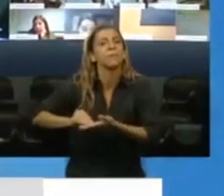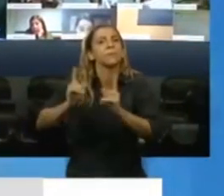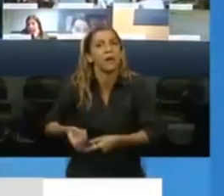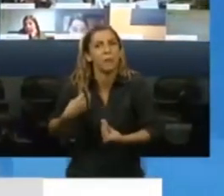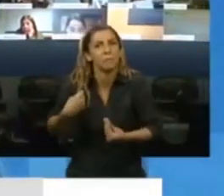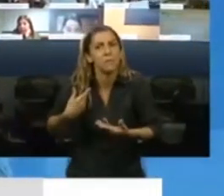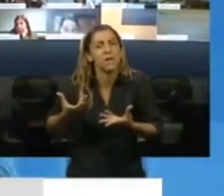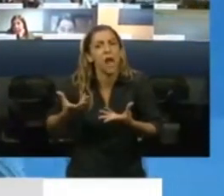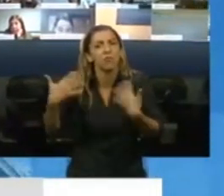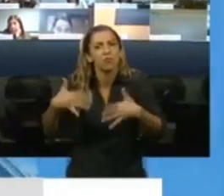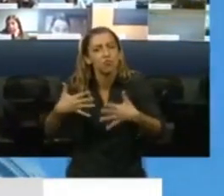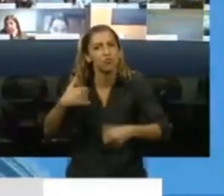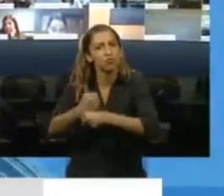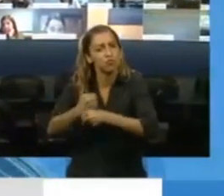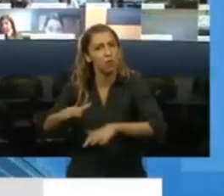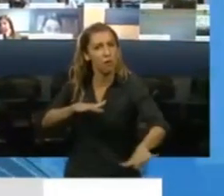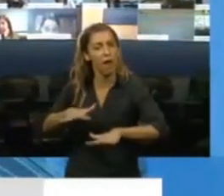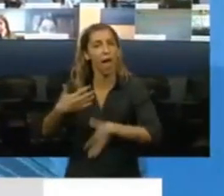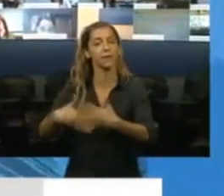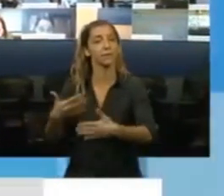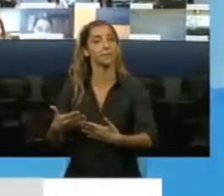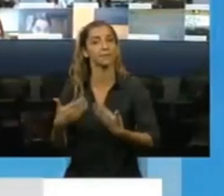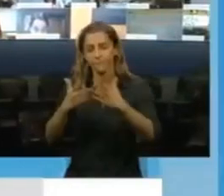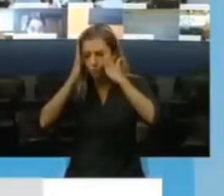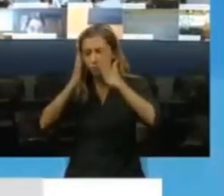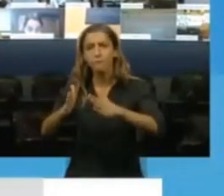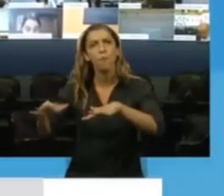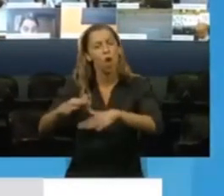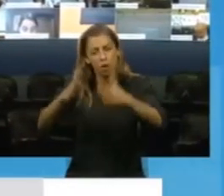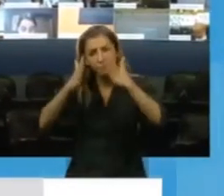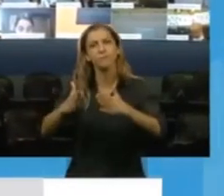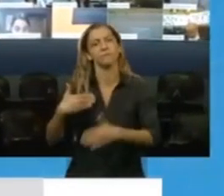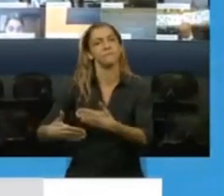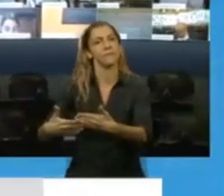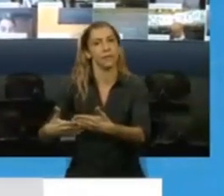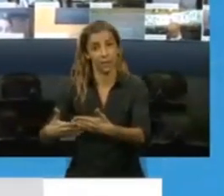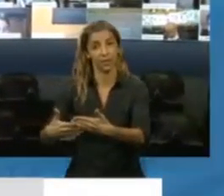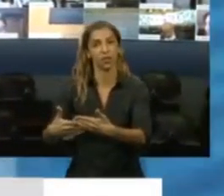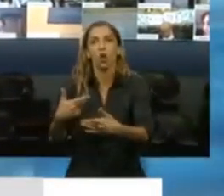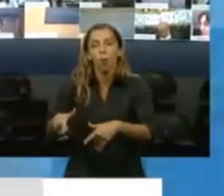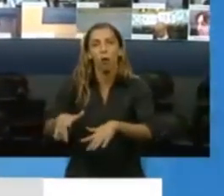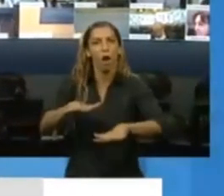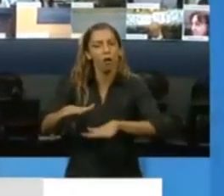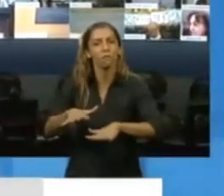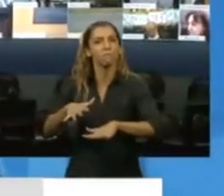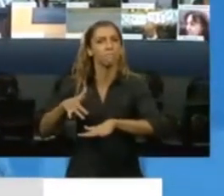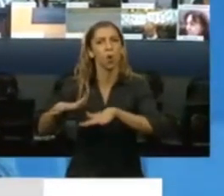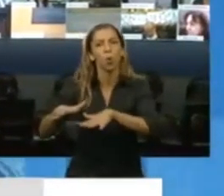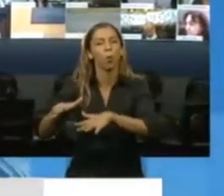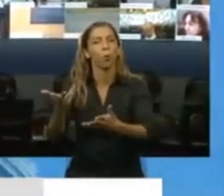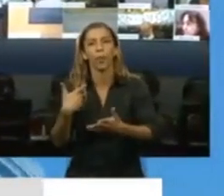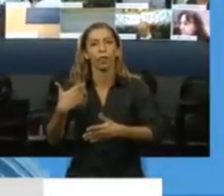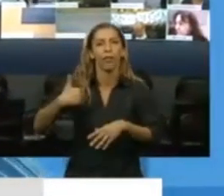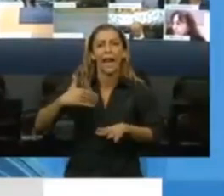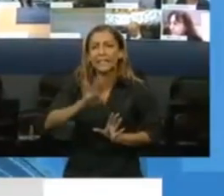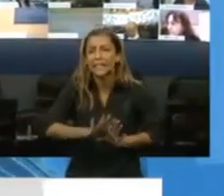implementación, un compromiso y una concertación en el terreno, en la práctica, en cada rincón del